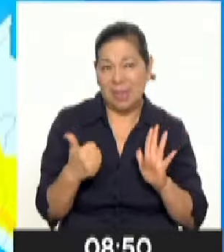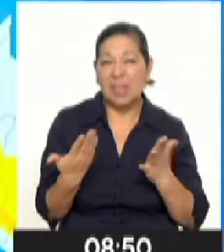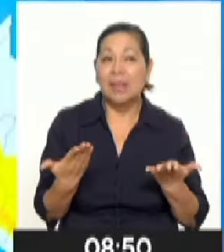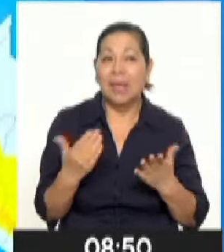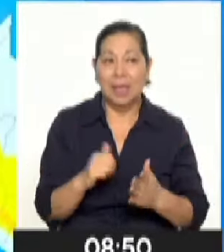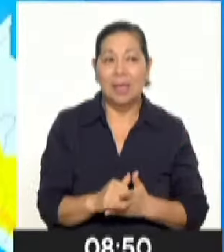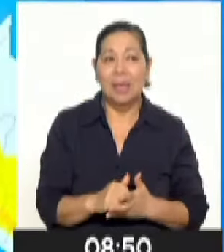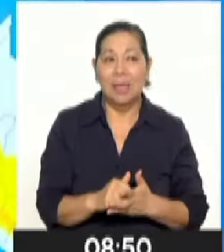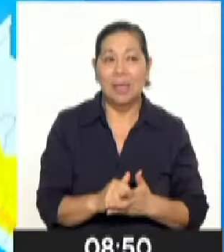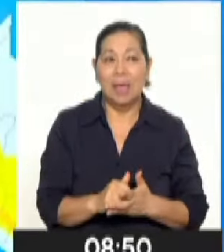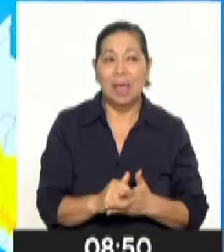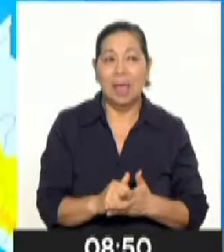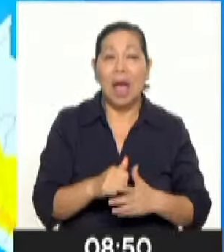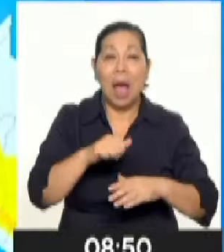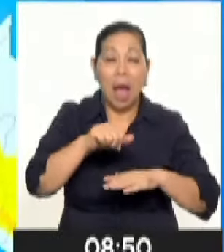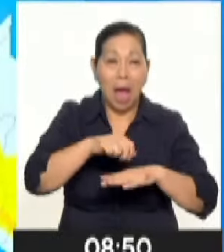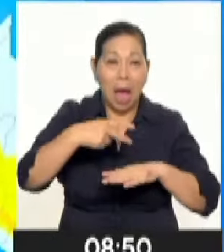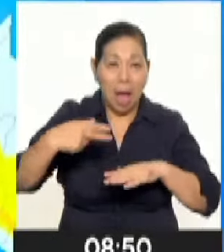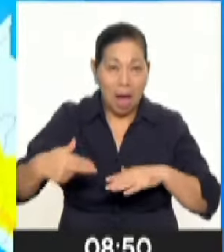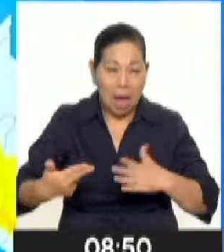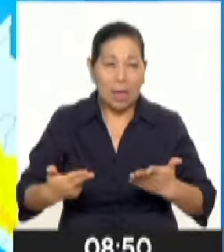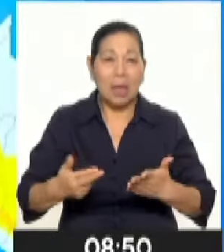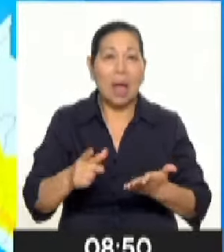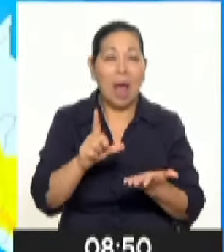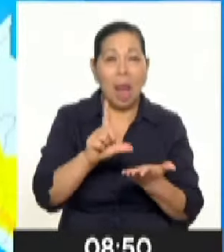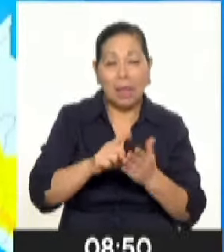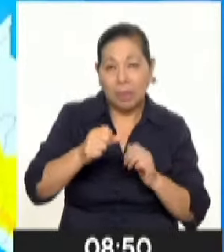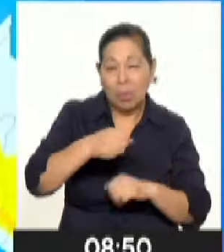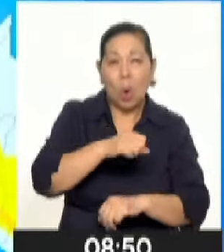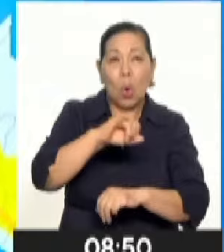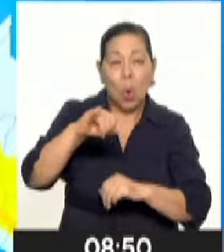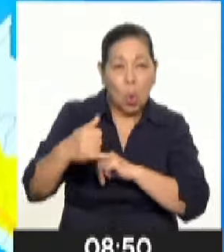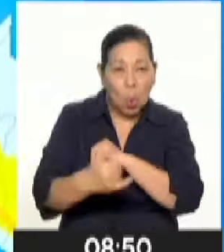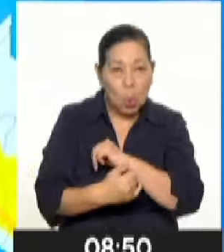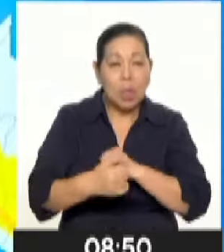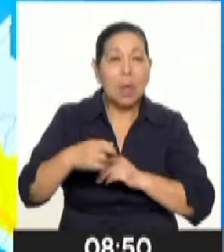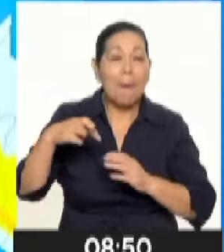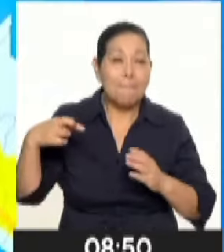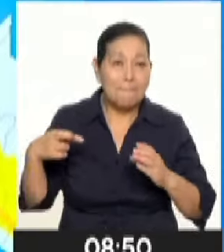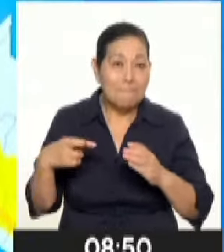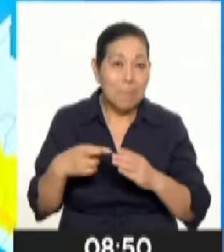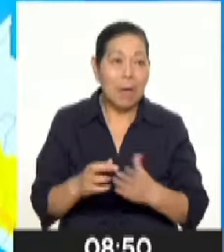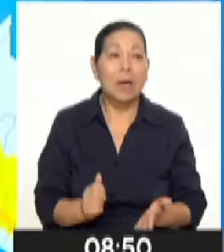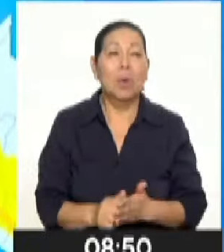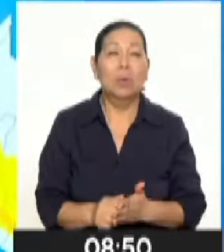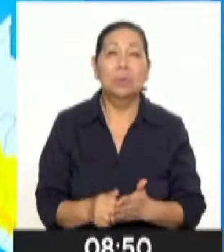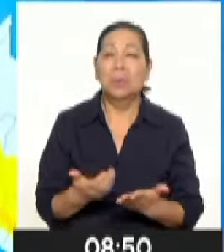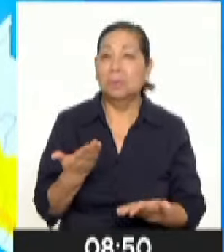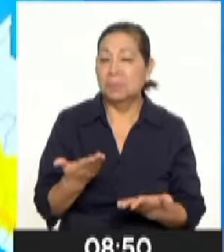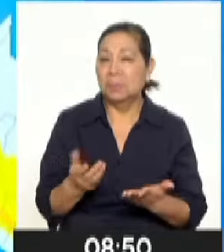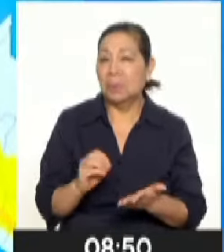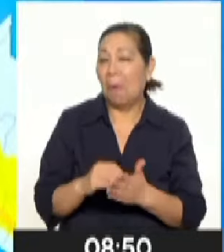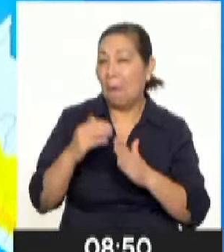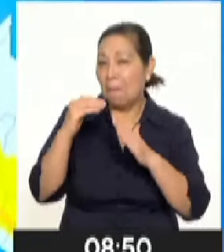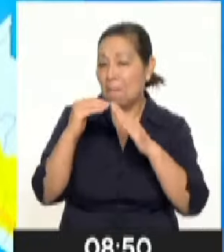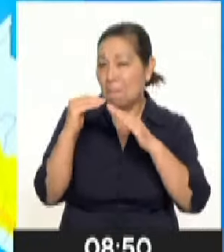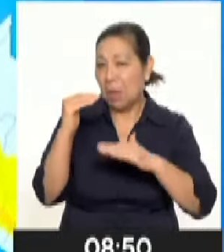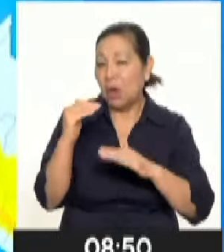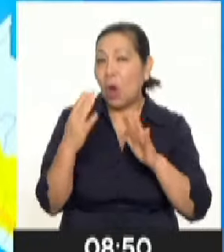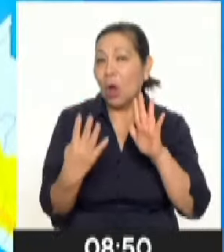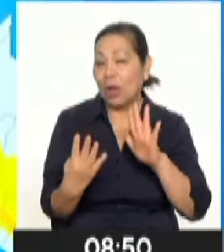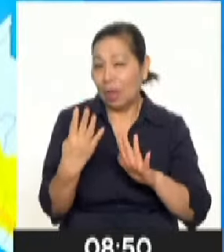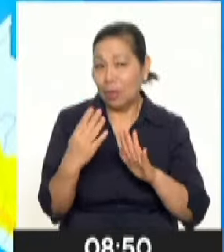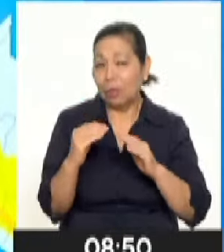departamentos de Ancash, pues la sierra de Lima, Junín, Guánuco, Pasco y valores inclusive de menos 14